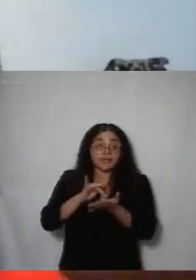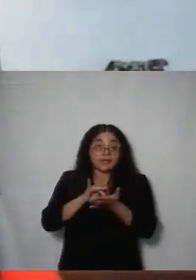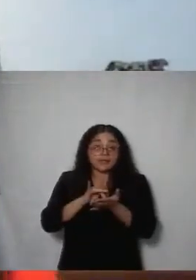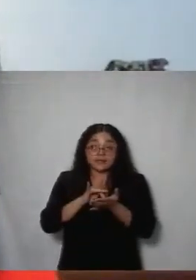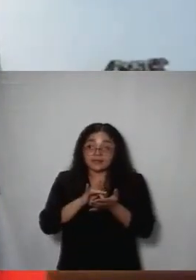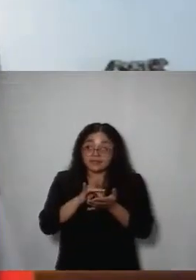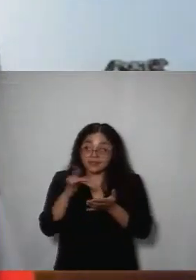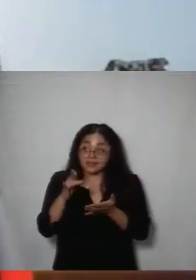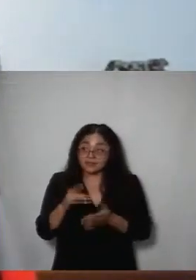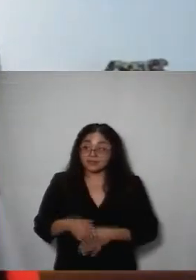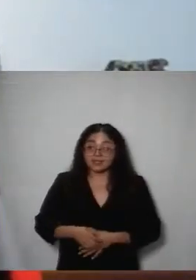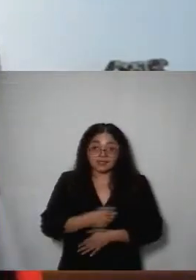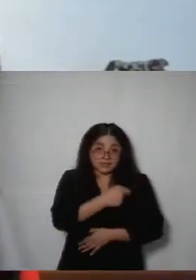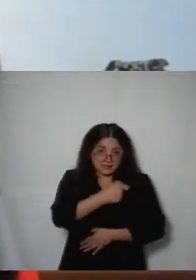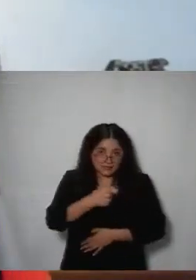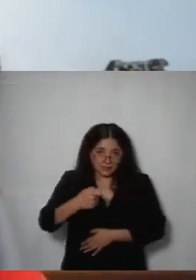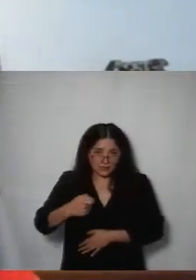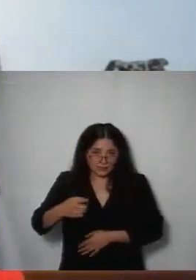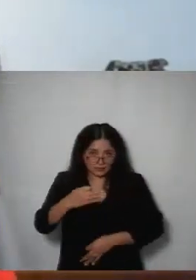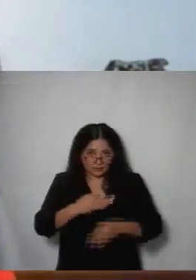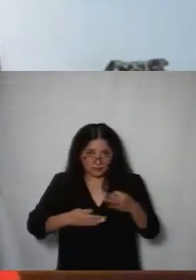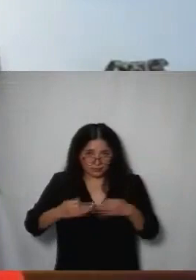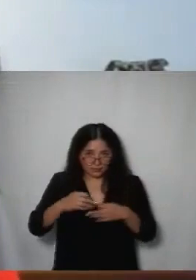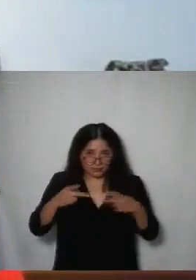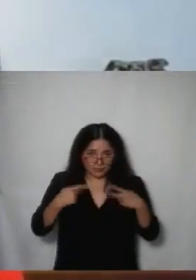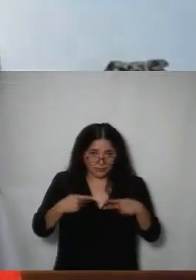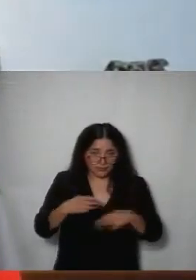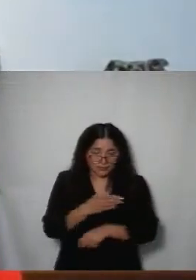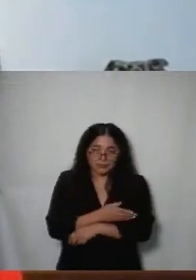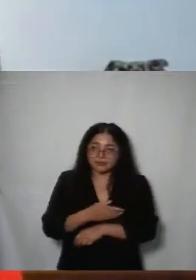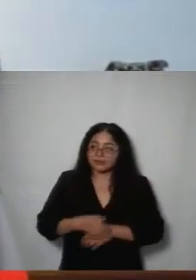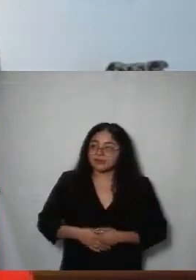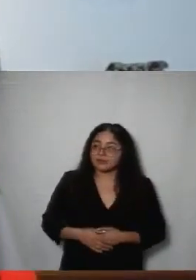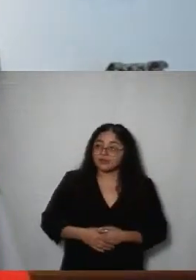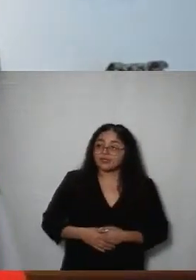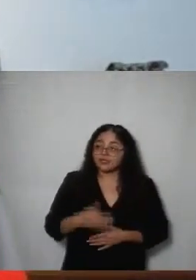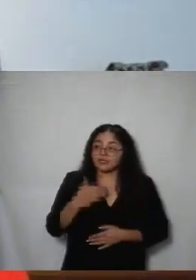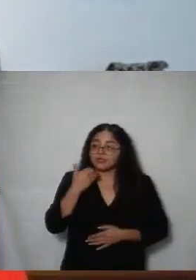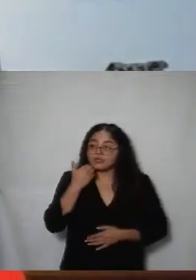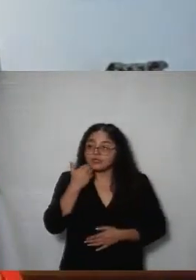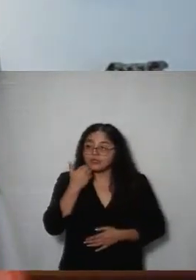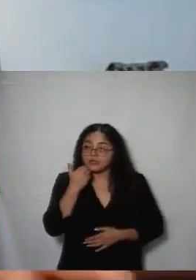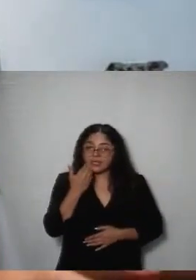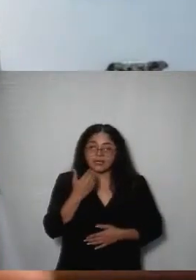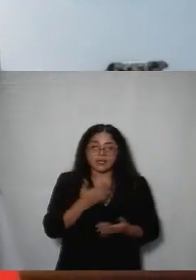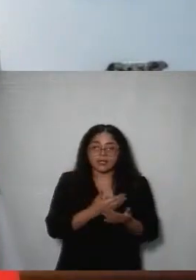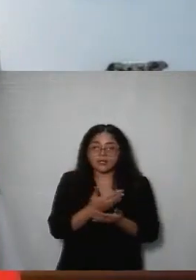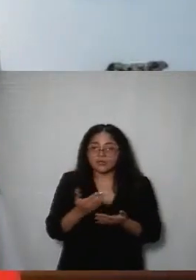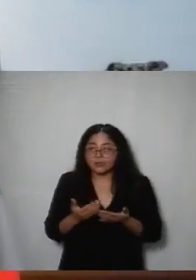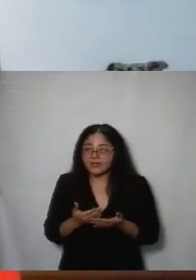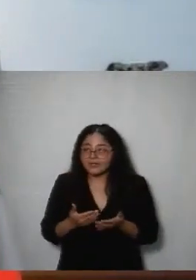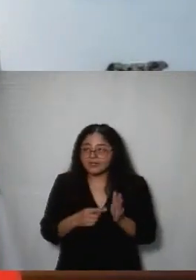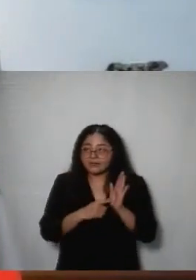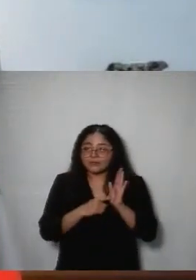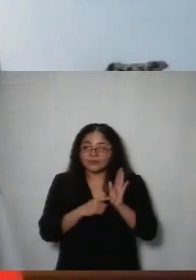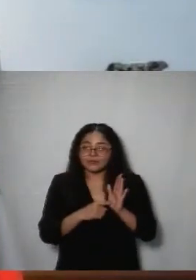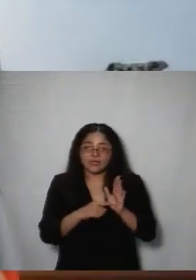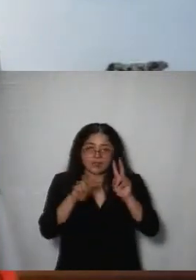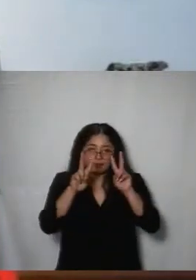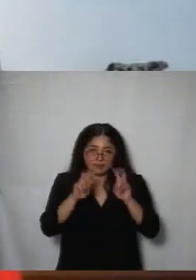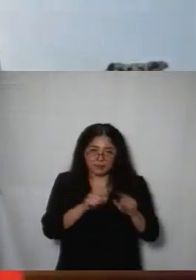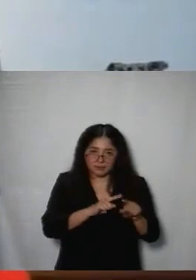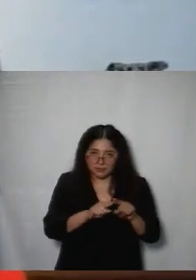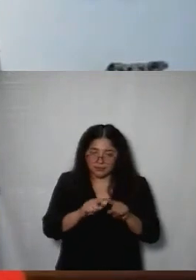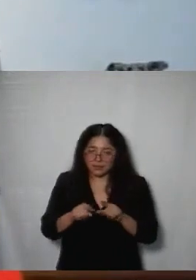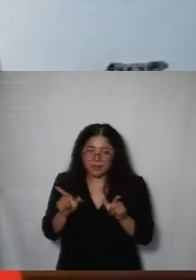muchas gracias saludar de toda de nueva cuenta a todas y todos y bueno pues yo prácticamente compartirles en este momento de asuntos generales de